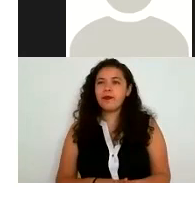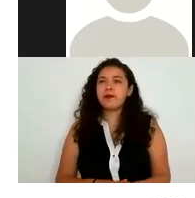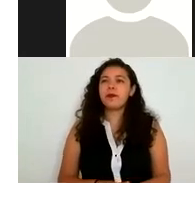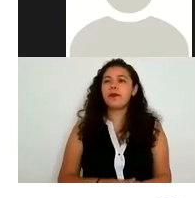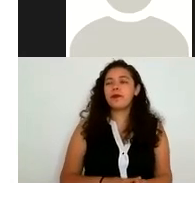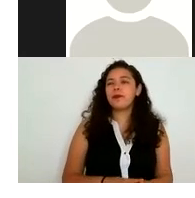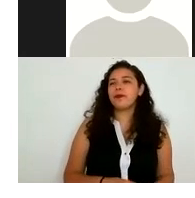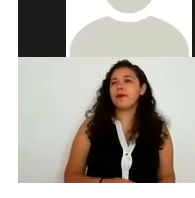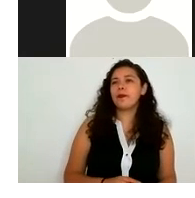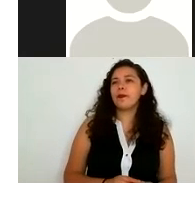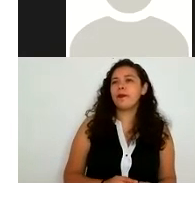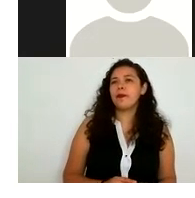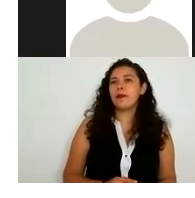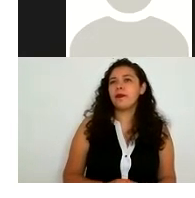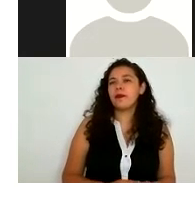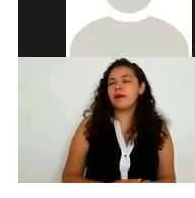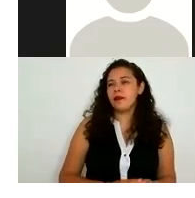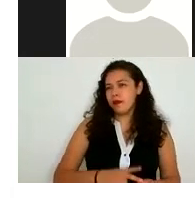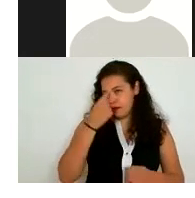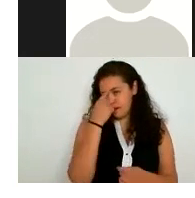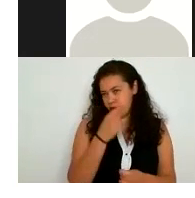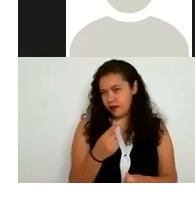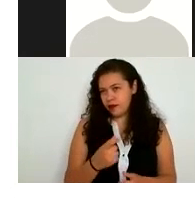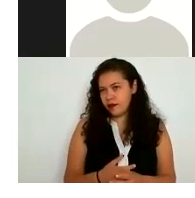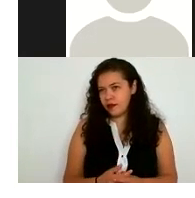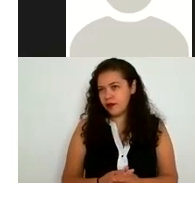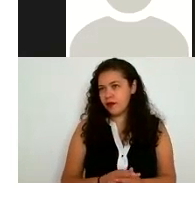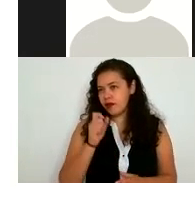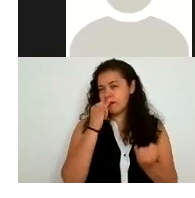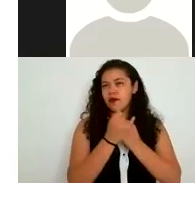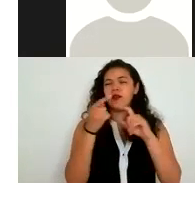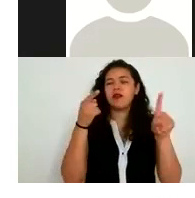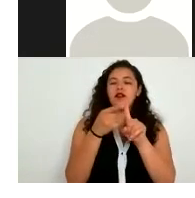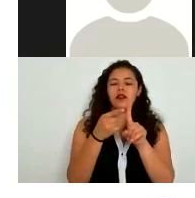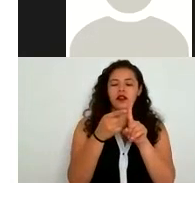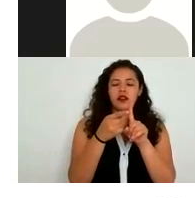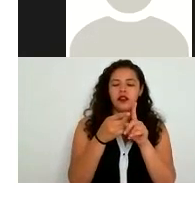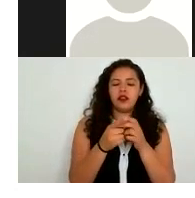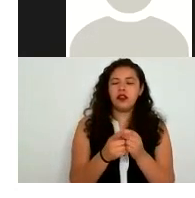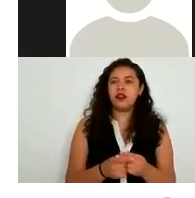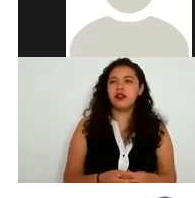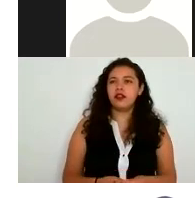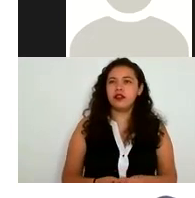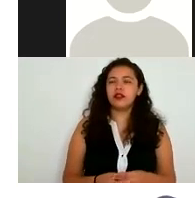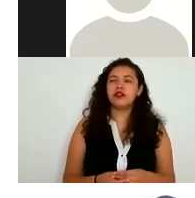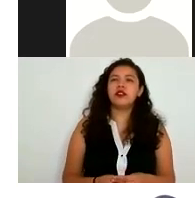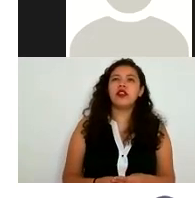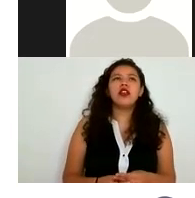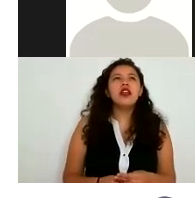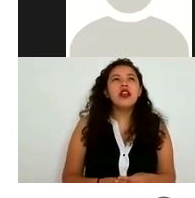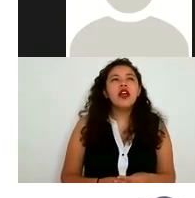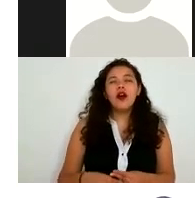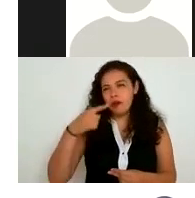mismas los mismos motivos que ya mencionábamos en el excesor de por qué están siendo estas